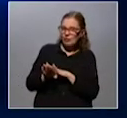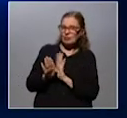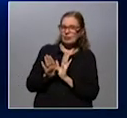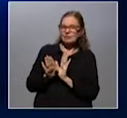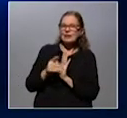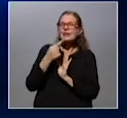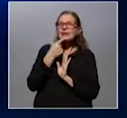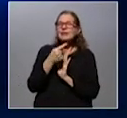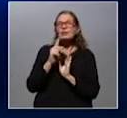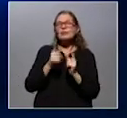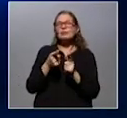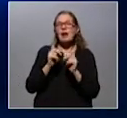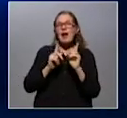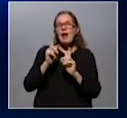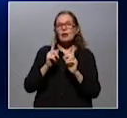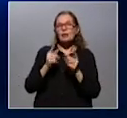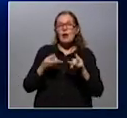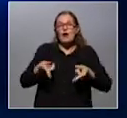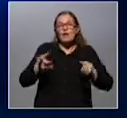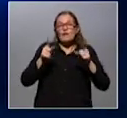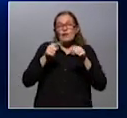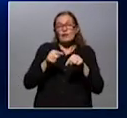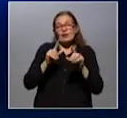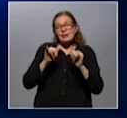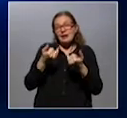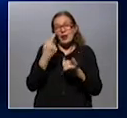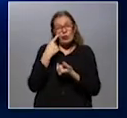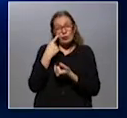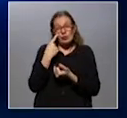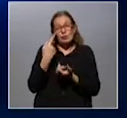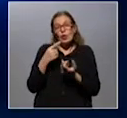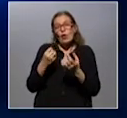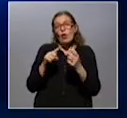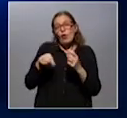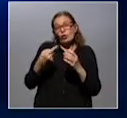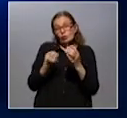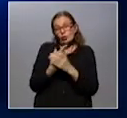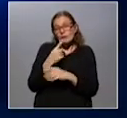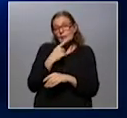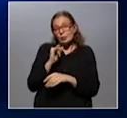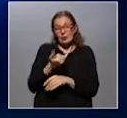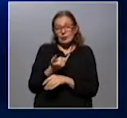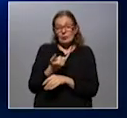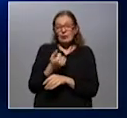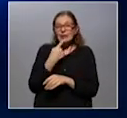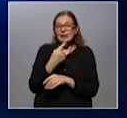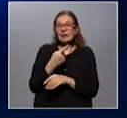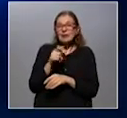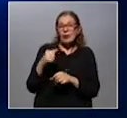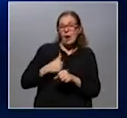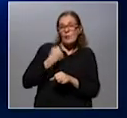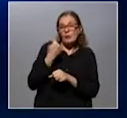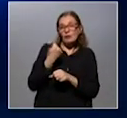Lombardo mencionaba Algunos aspectos para reactivarlo Algunos ya conocidos Pero hay otros nuevos Por ejemplo Lo que dice él es